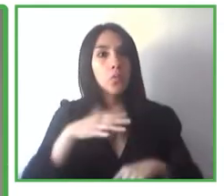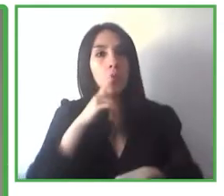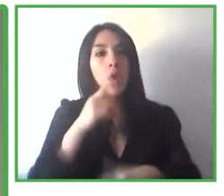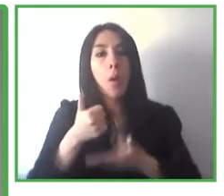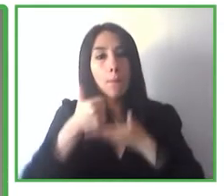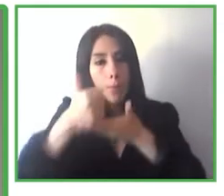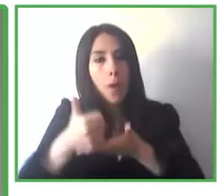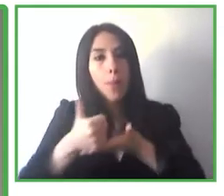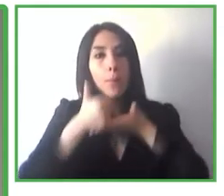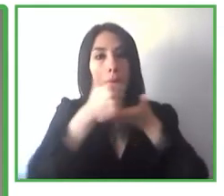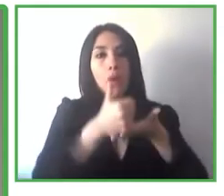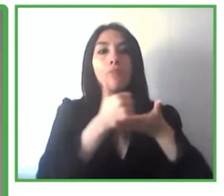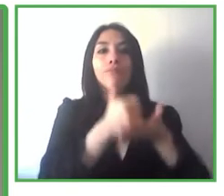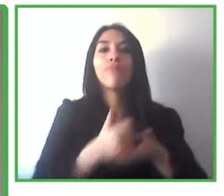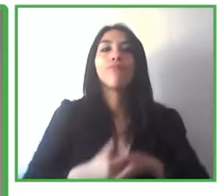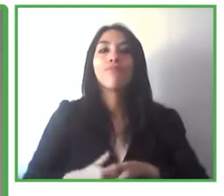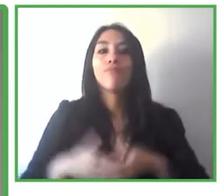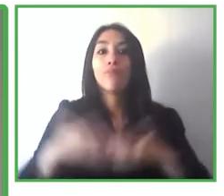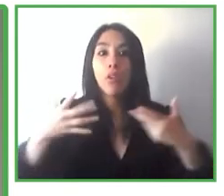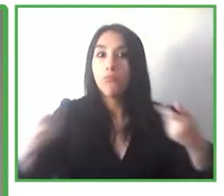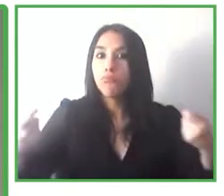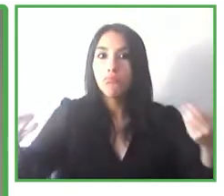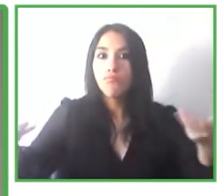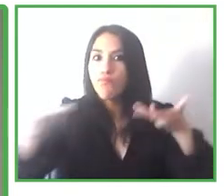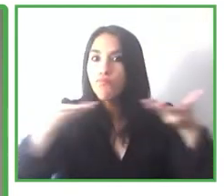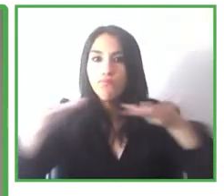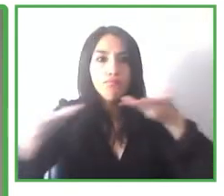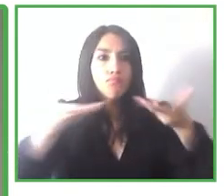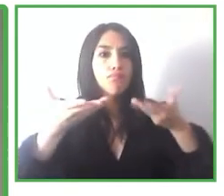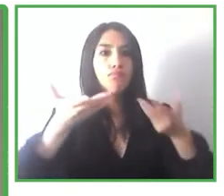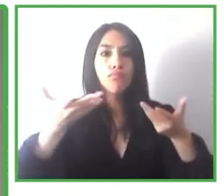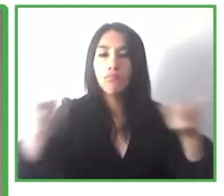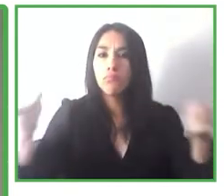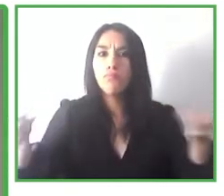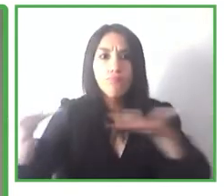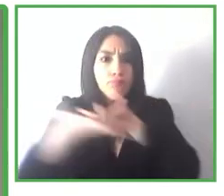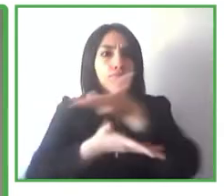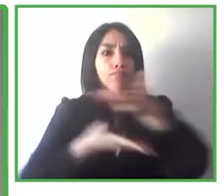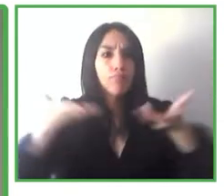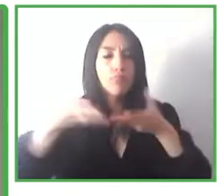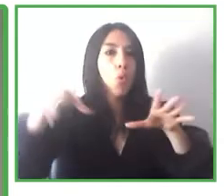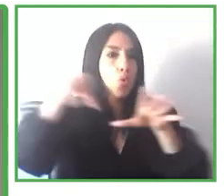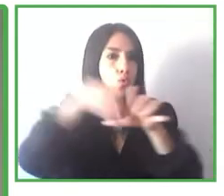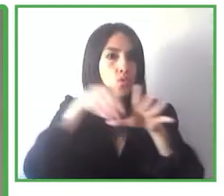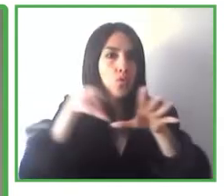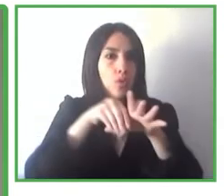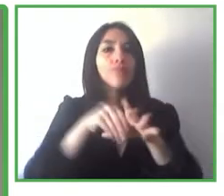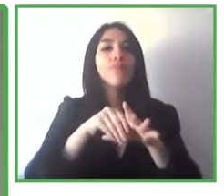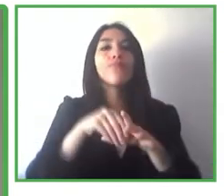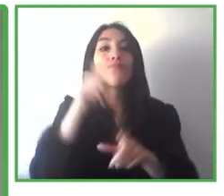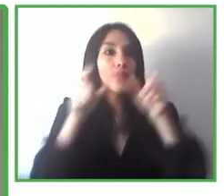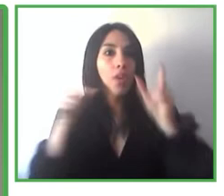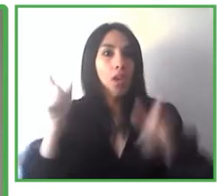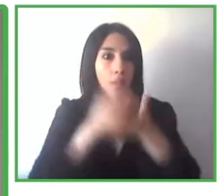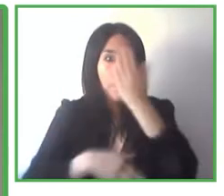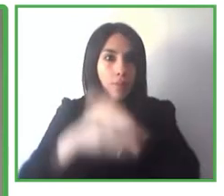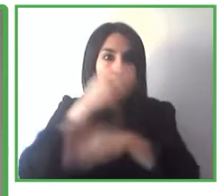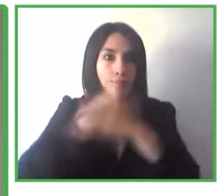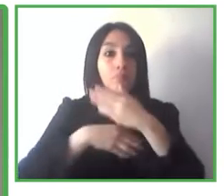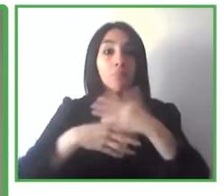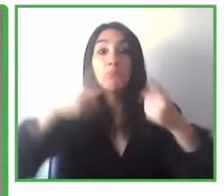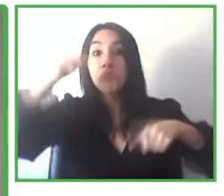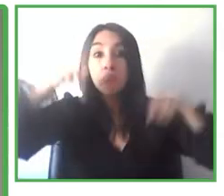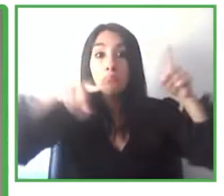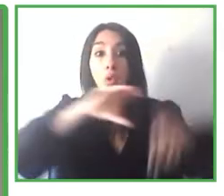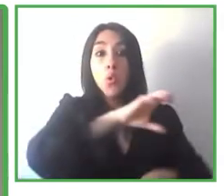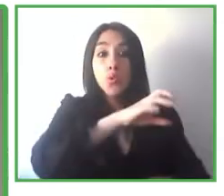están dando un salto de gigante en la inclusión de personas con discapacidad en algunos países, en otros todavía no, pero lógicamente precisamente